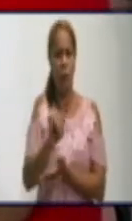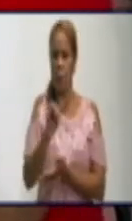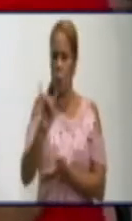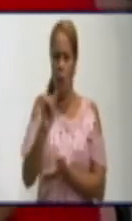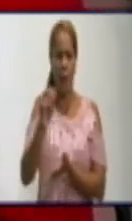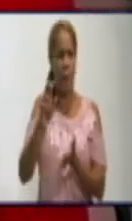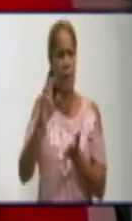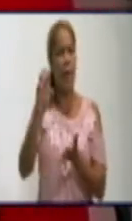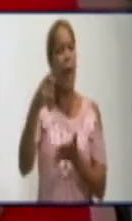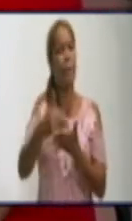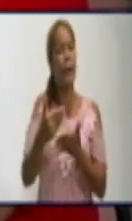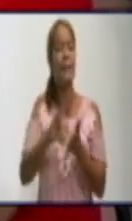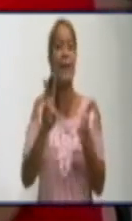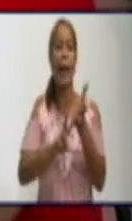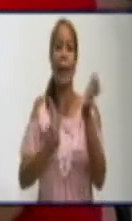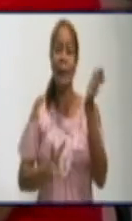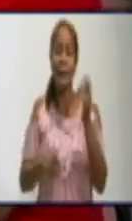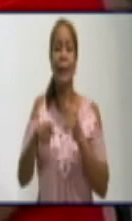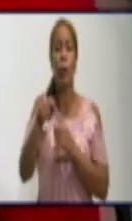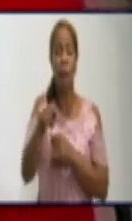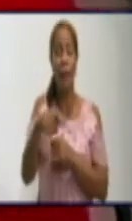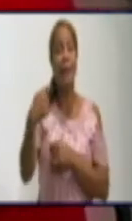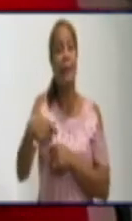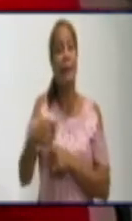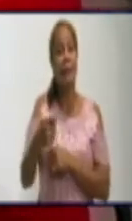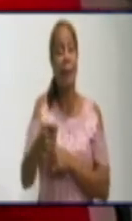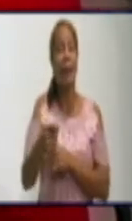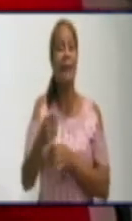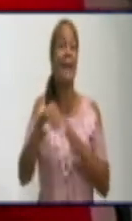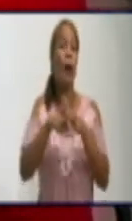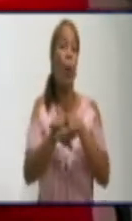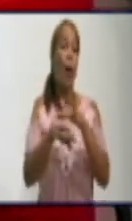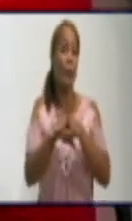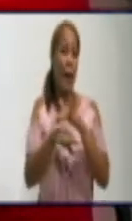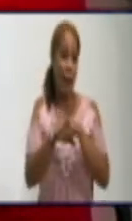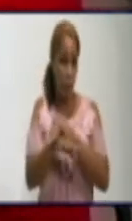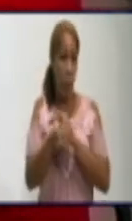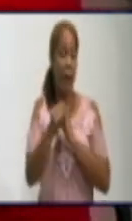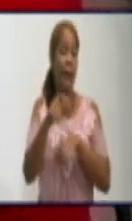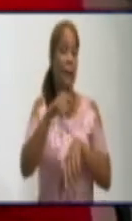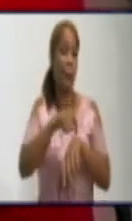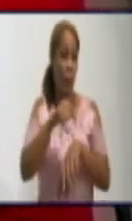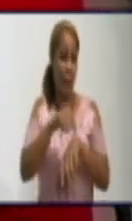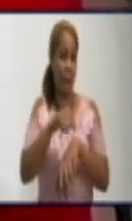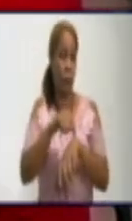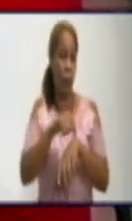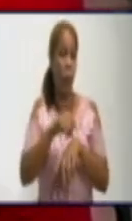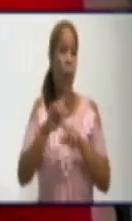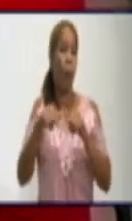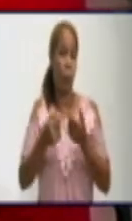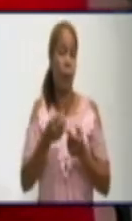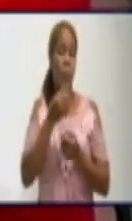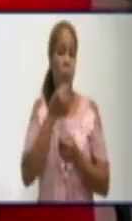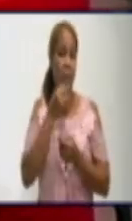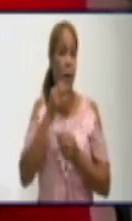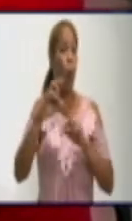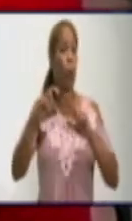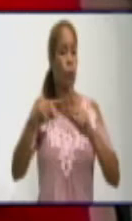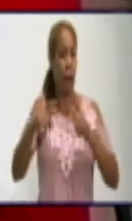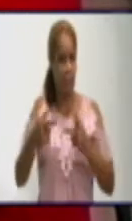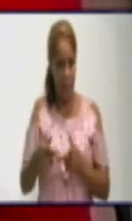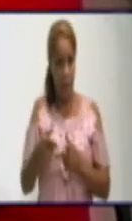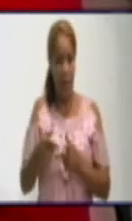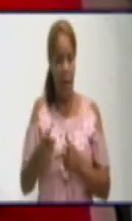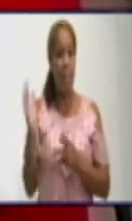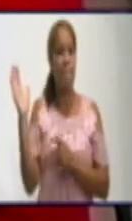eléctrica. Usted tiene que guardarlo en su momento porque puede estar pasando que vuelva otra vez un lector cobrador o él mismo. Hemos hablado